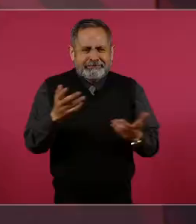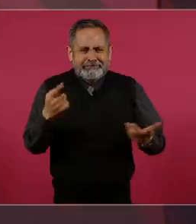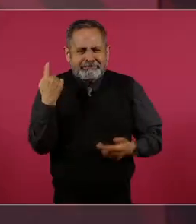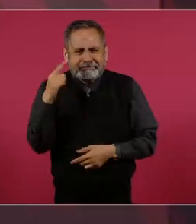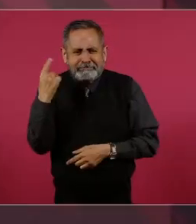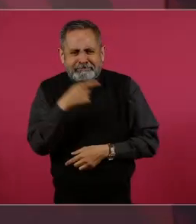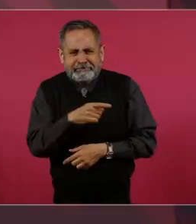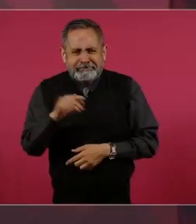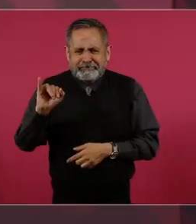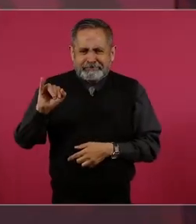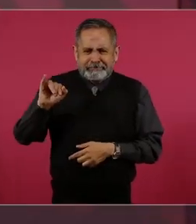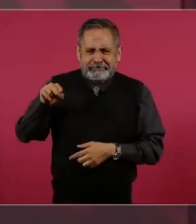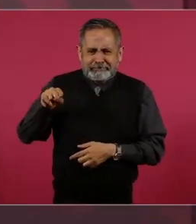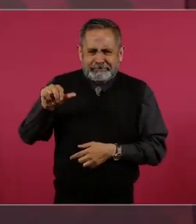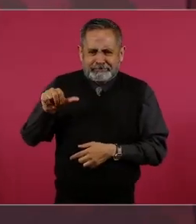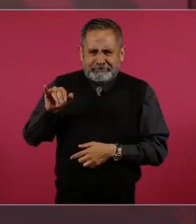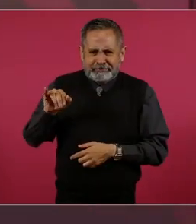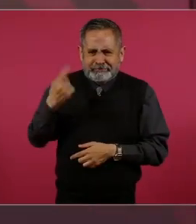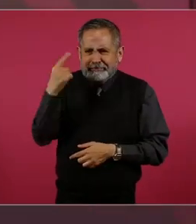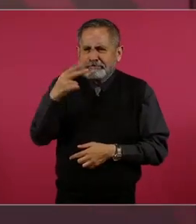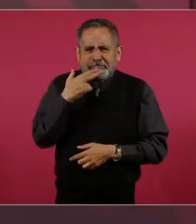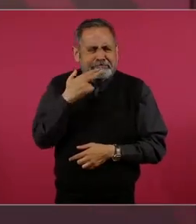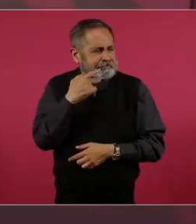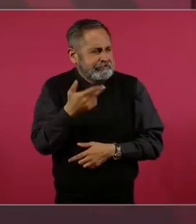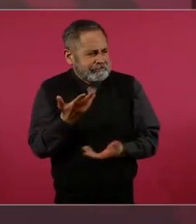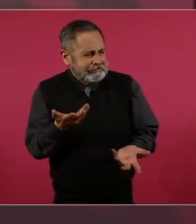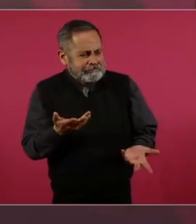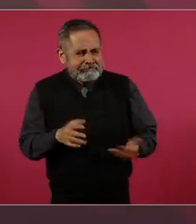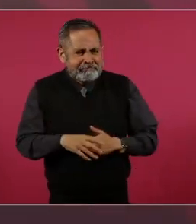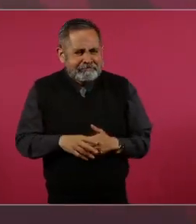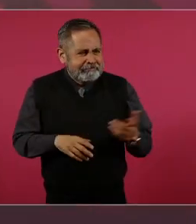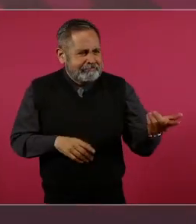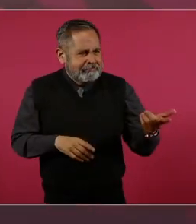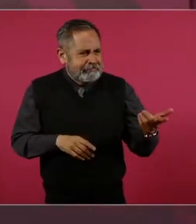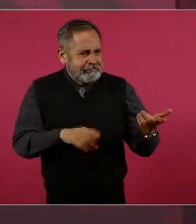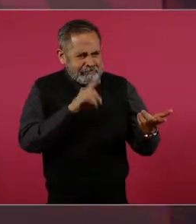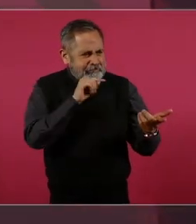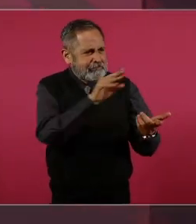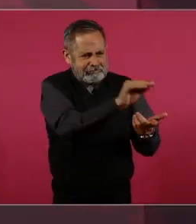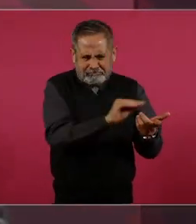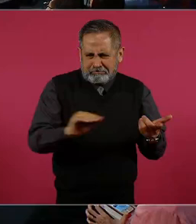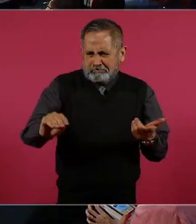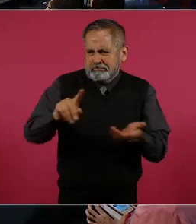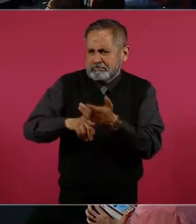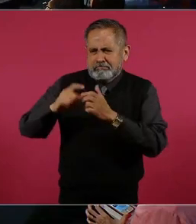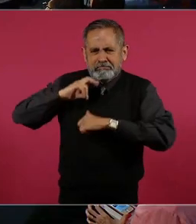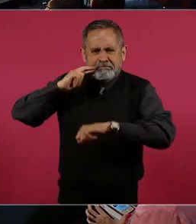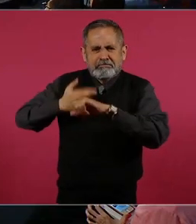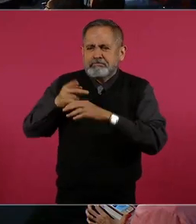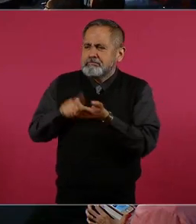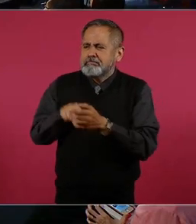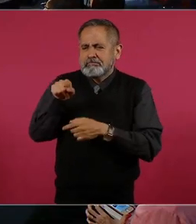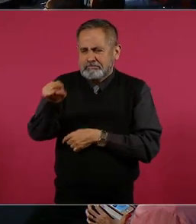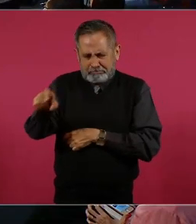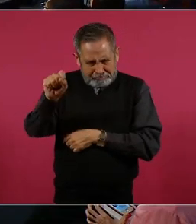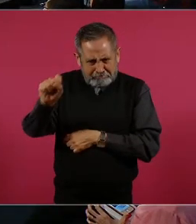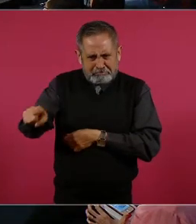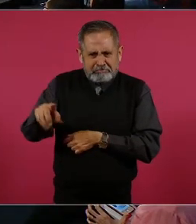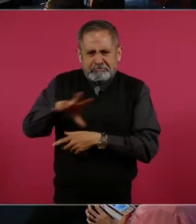El INAI. ¿Quién no puede hacer su labor del INAI?